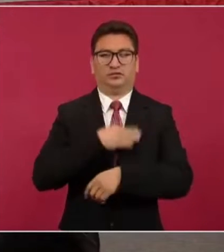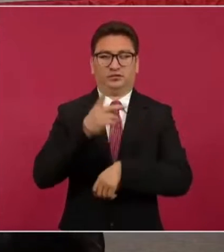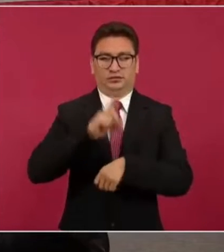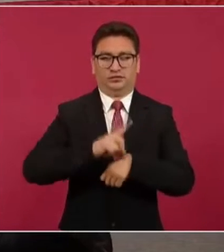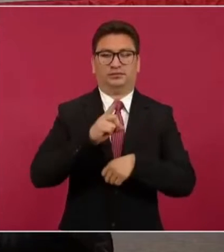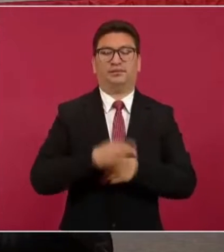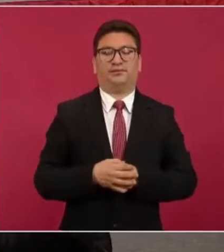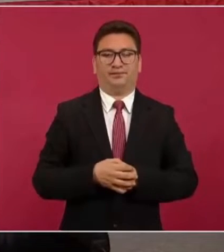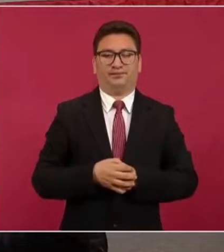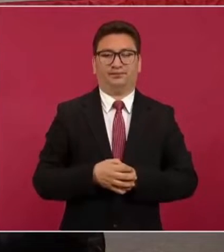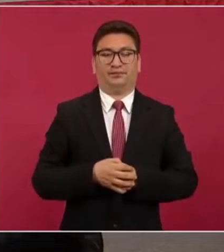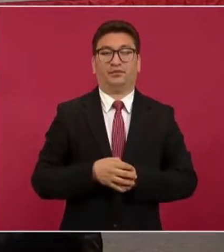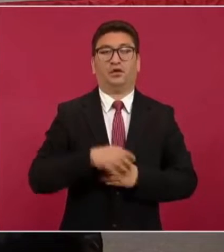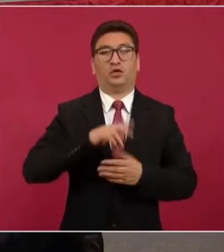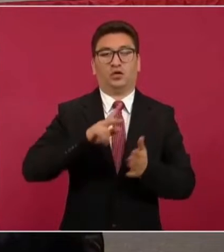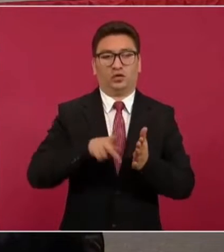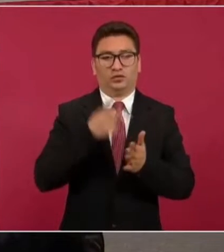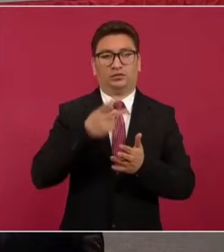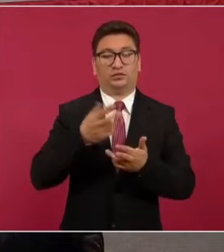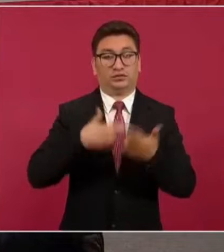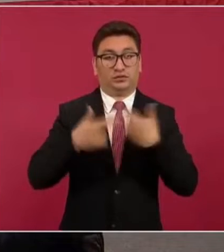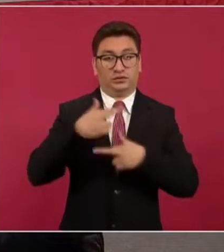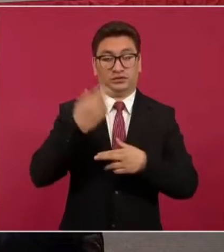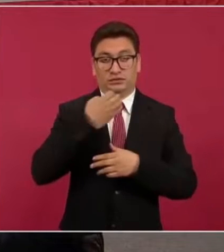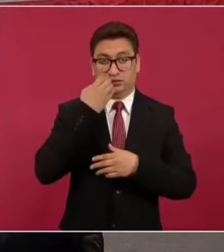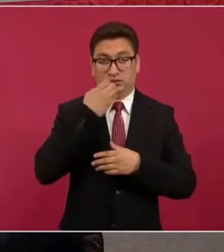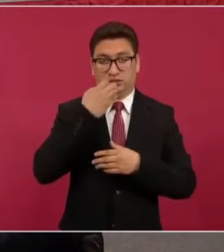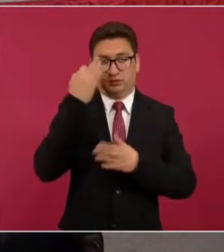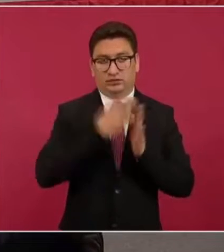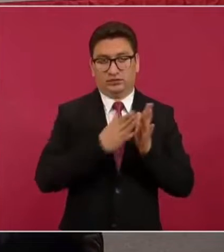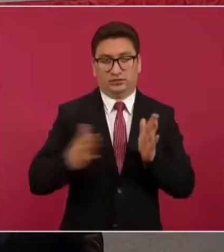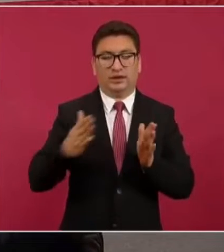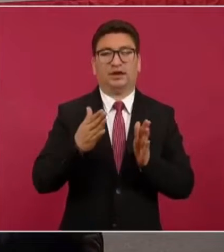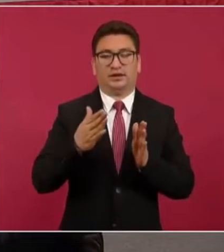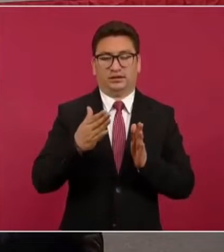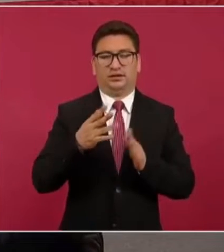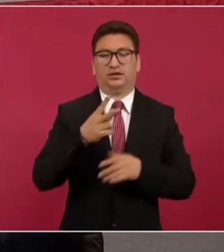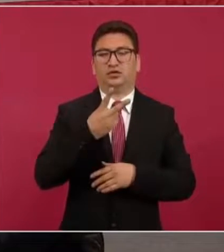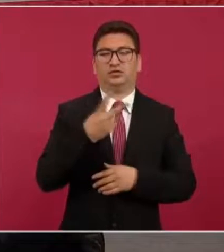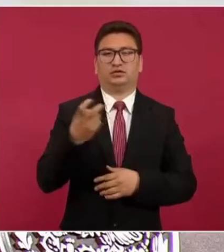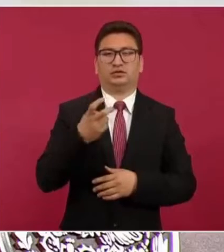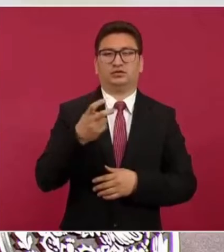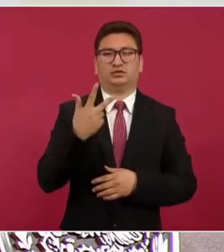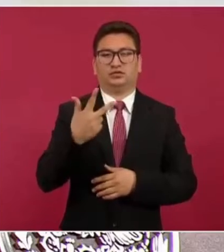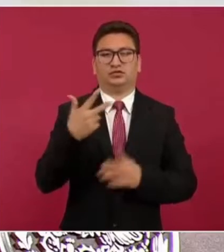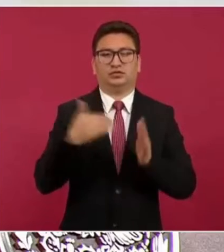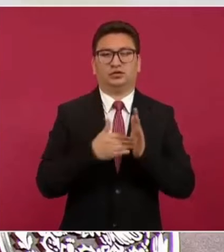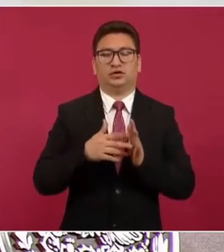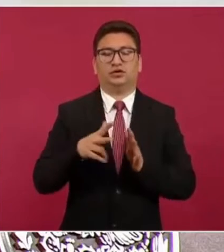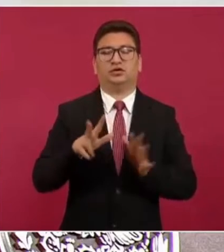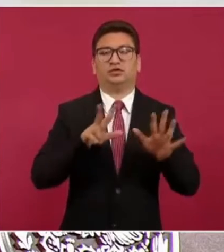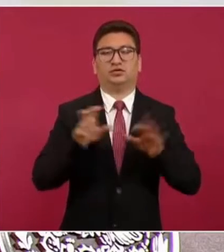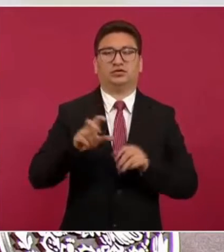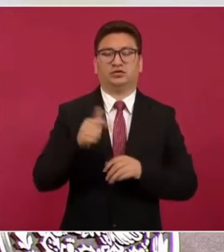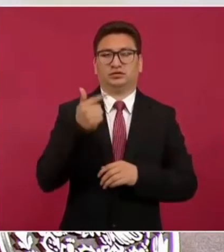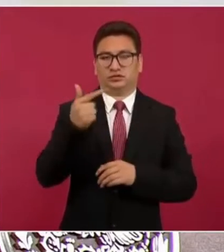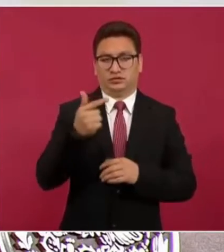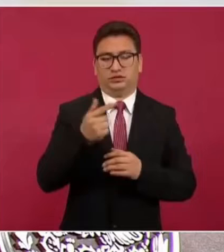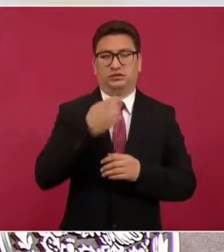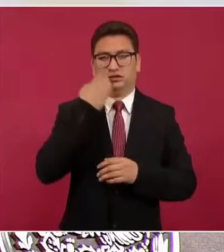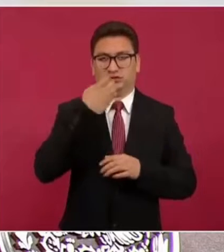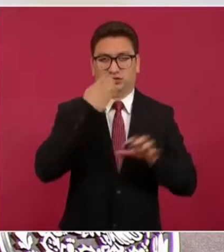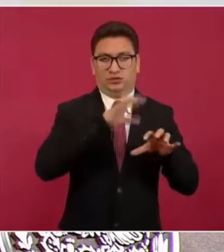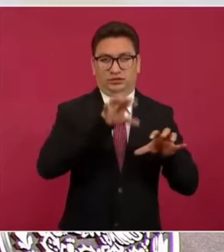Respecto al regreso a clases, presente ciclo escolar, tenemos 208 mil 807 instituciones